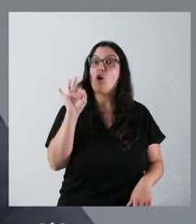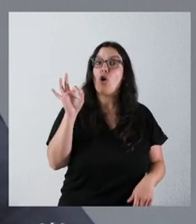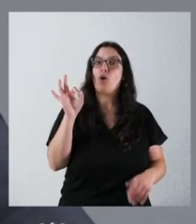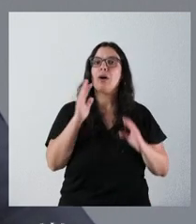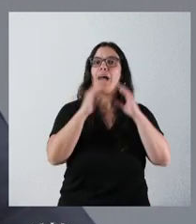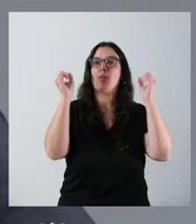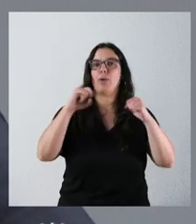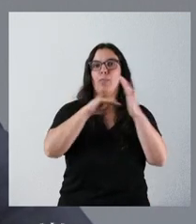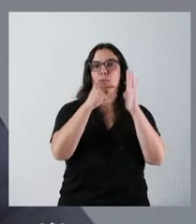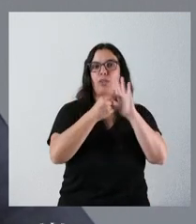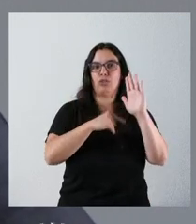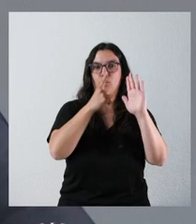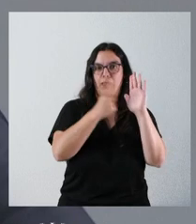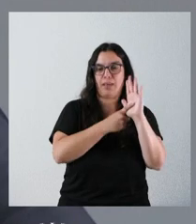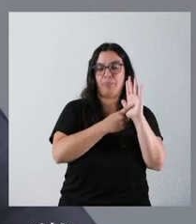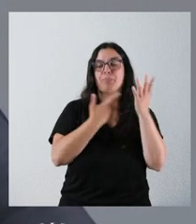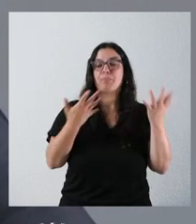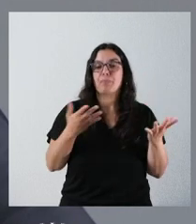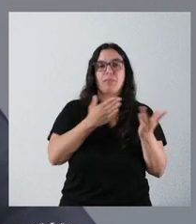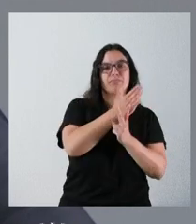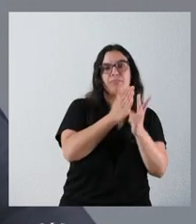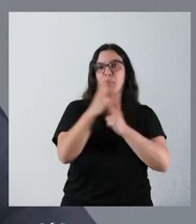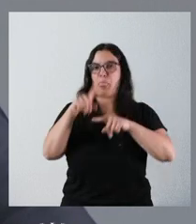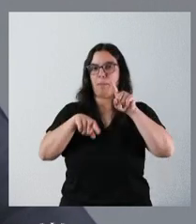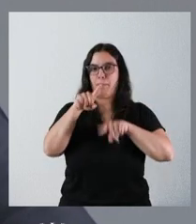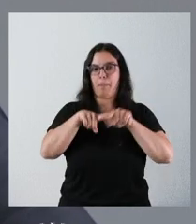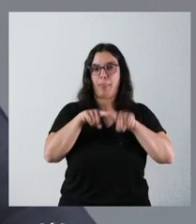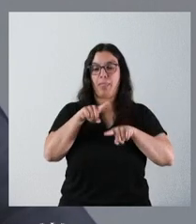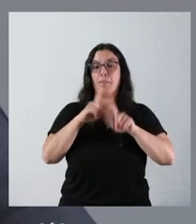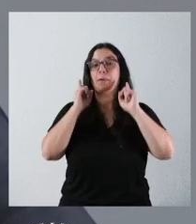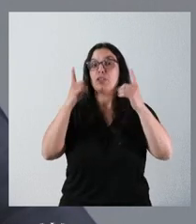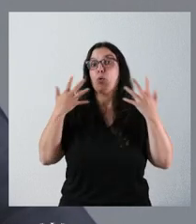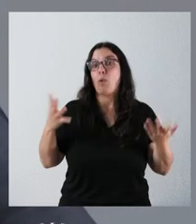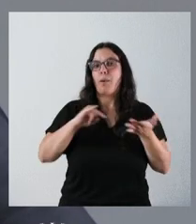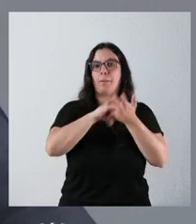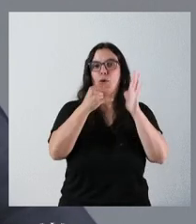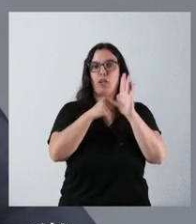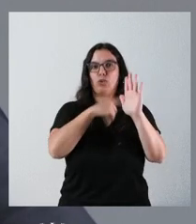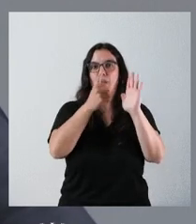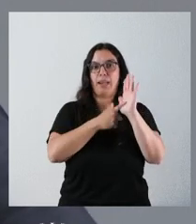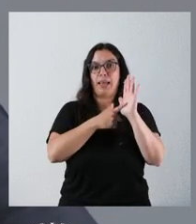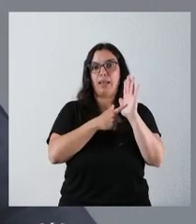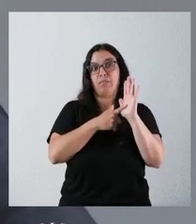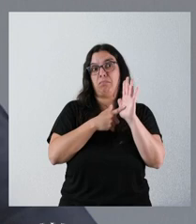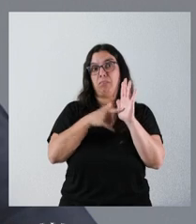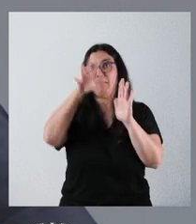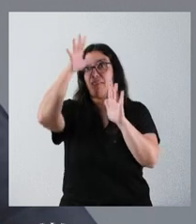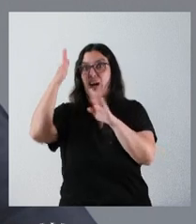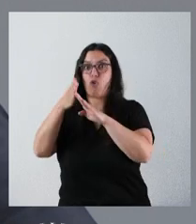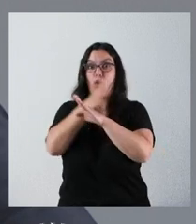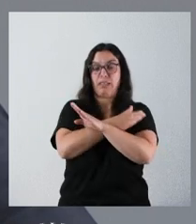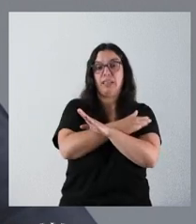proyecto de ley. ¿Cuál es la previsión? Si todo va bien, pues que el proyecto de ley se apruebe en este periodo de sesiones, si así lo